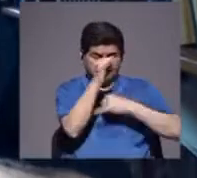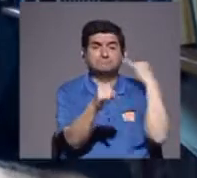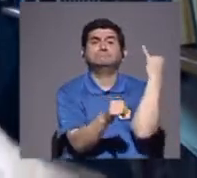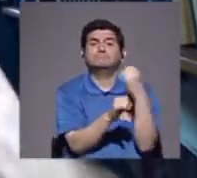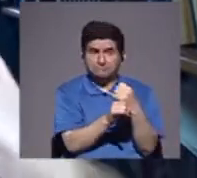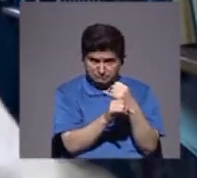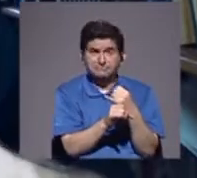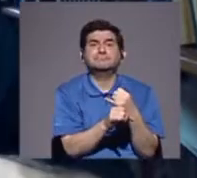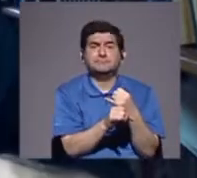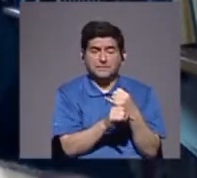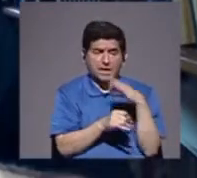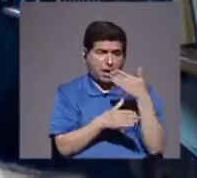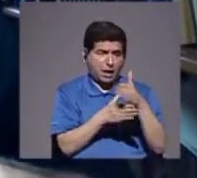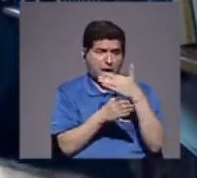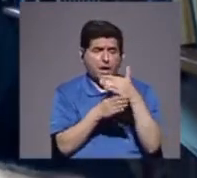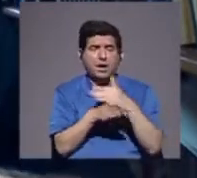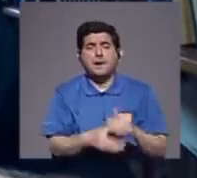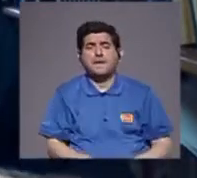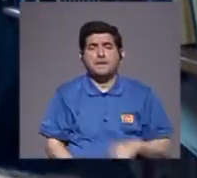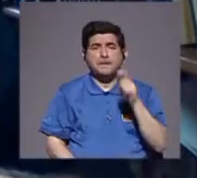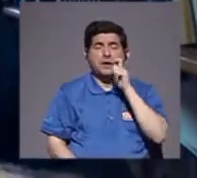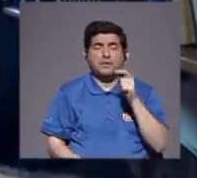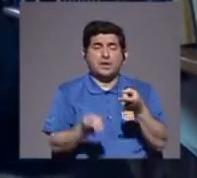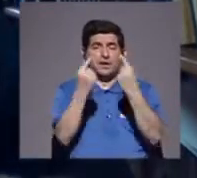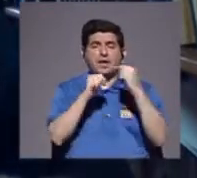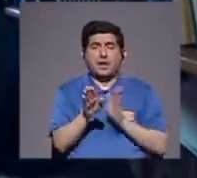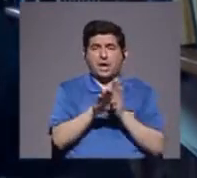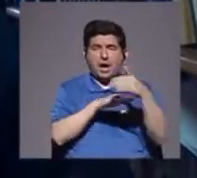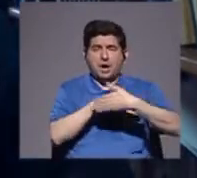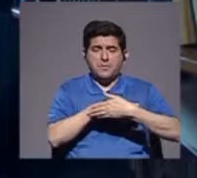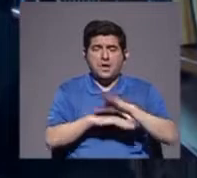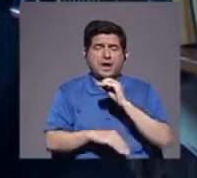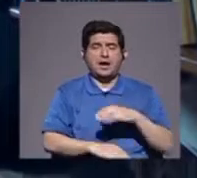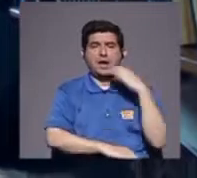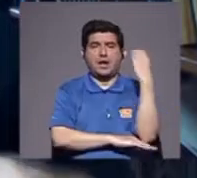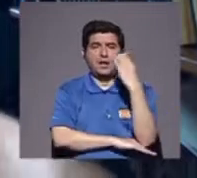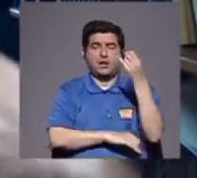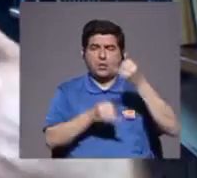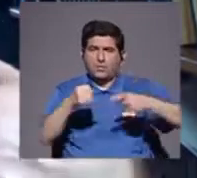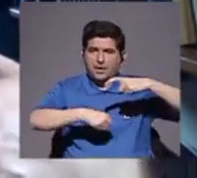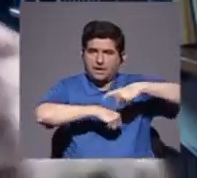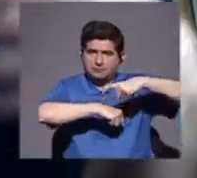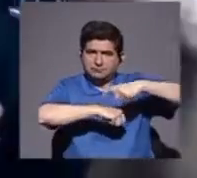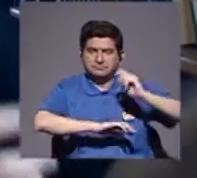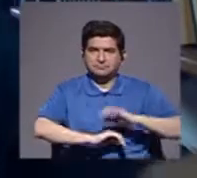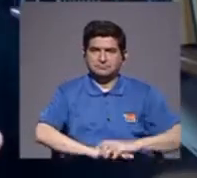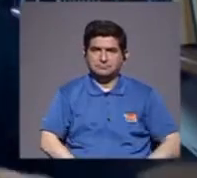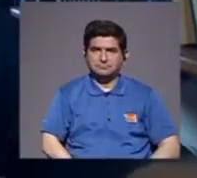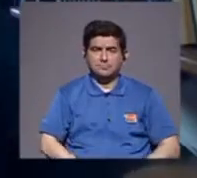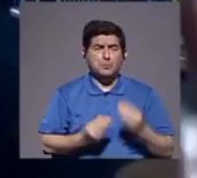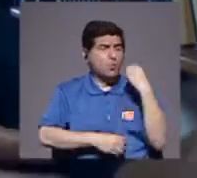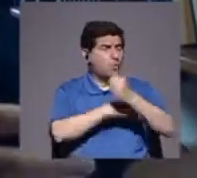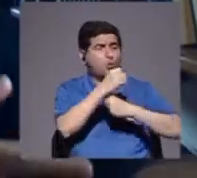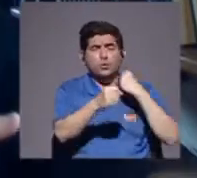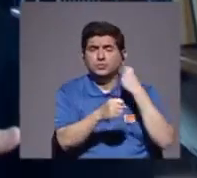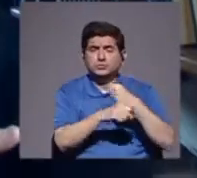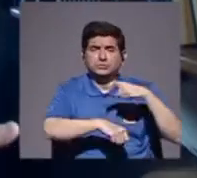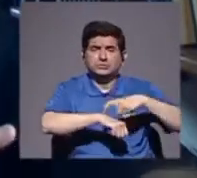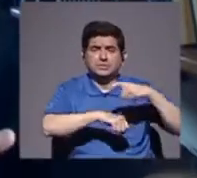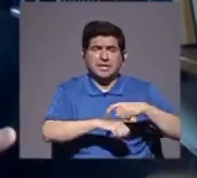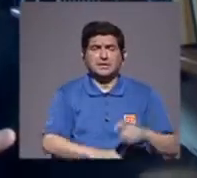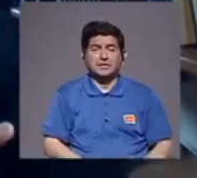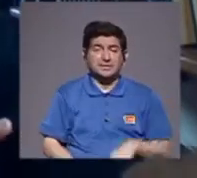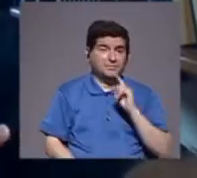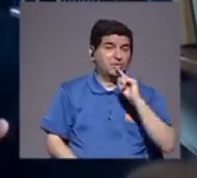internacionales, proveyendo marihuana, de Jamaica, y de Colombia, últimamente, es decir, por muchos años, en la época del